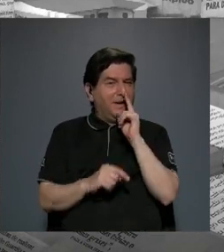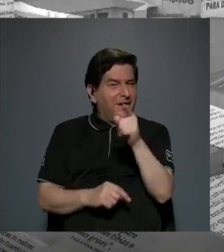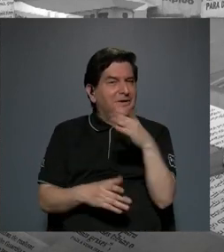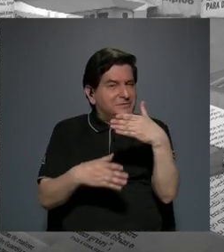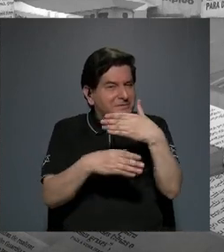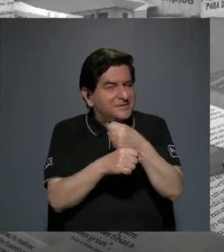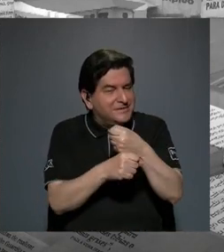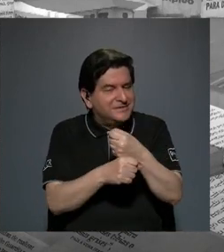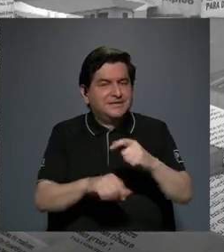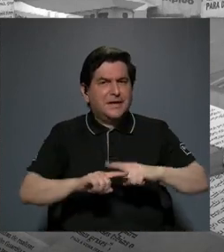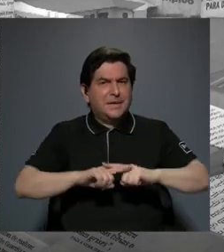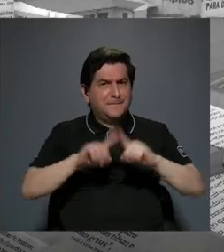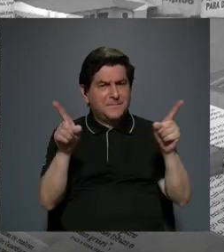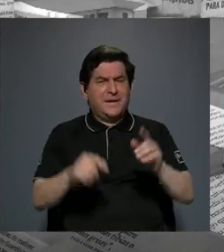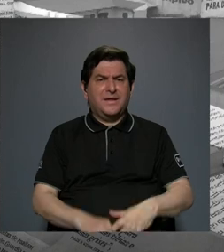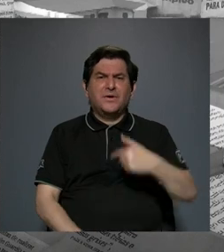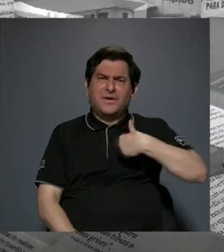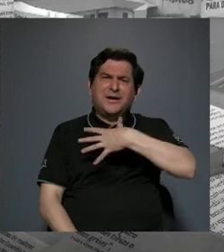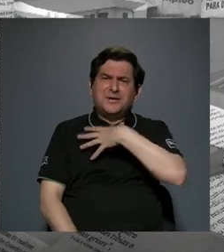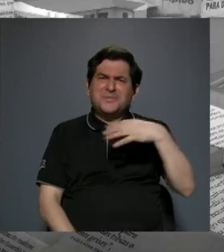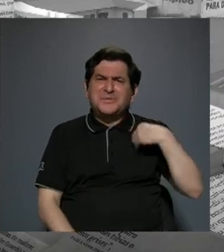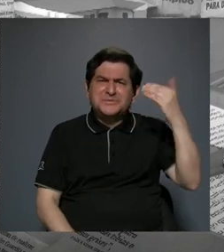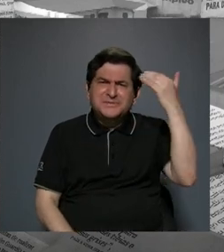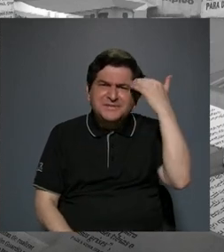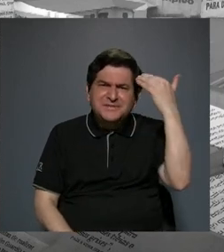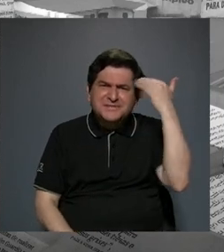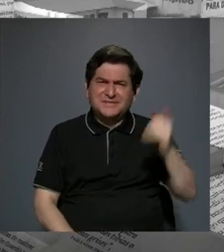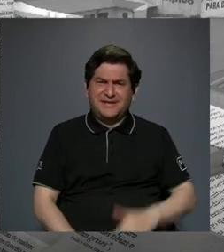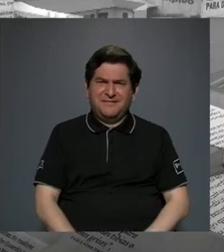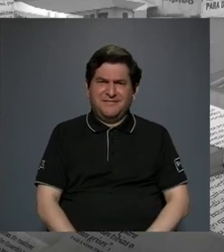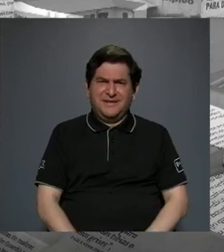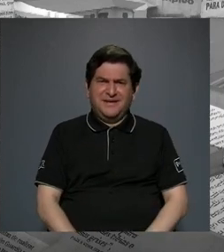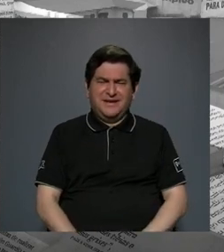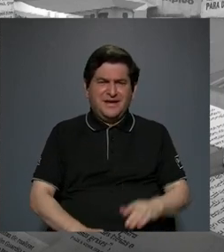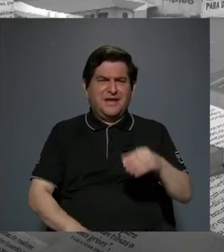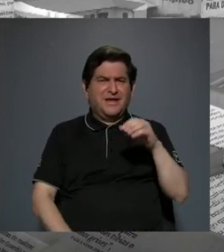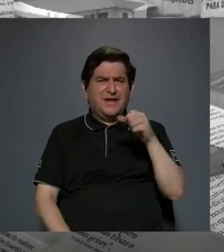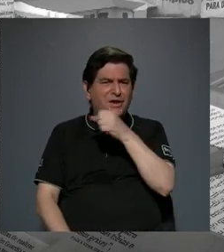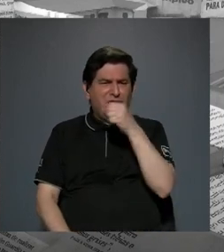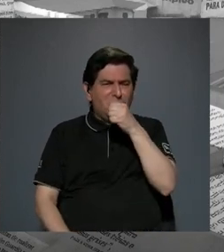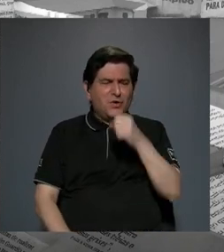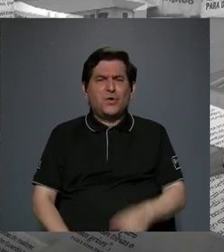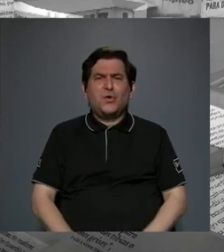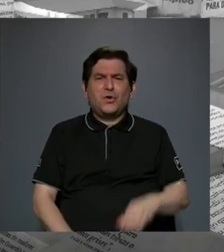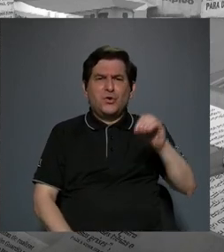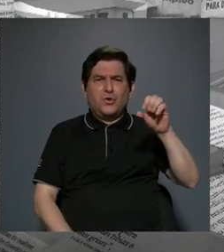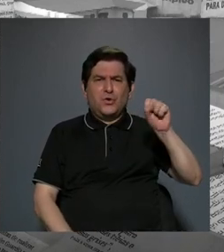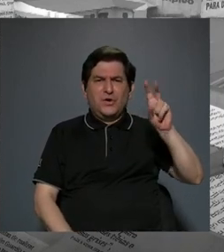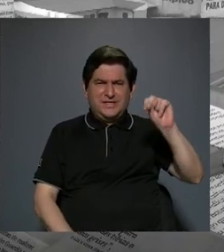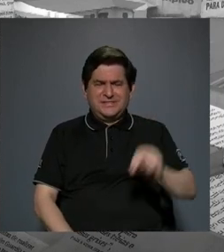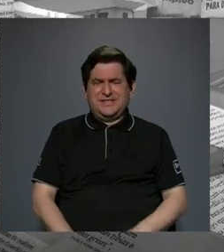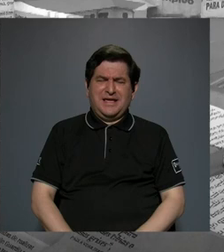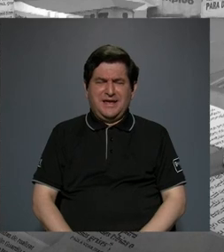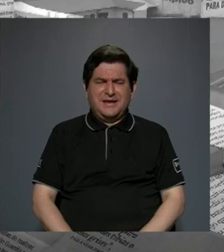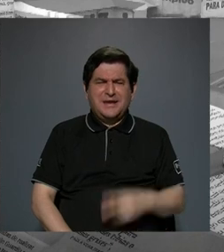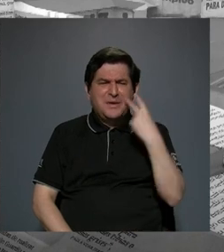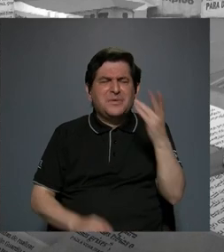pero efectivamente a mí me gustaría saber cómo se le ve al coro sinfónico porque 50 años es un gran esfuerzo